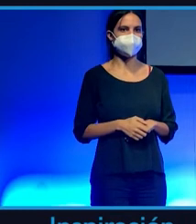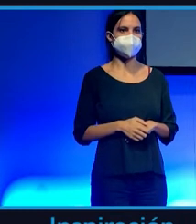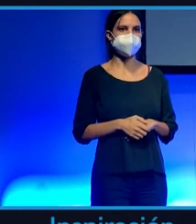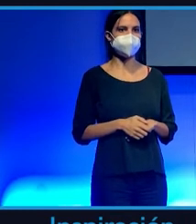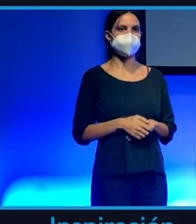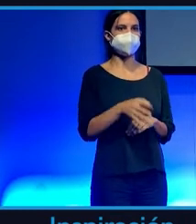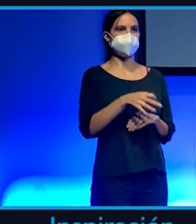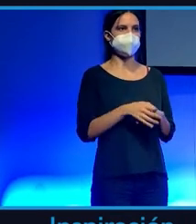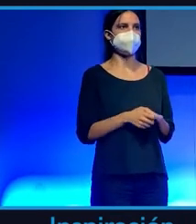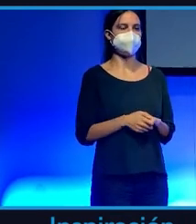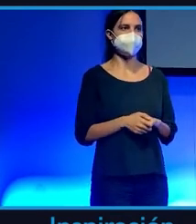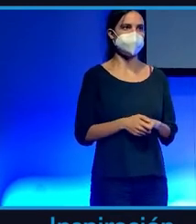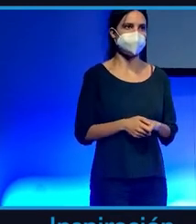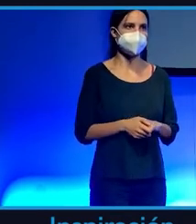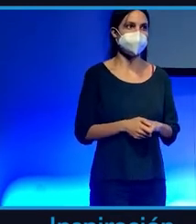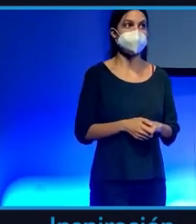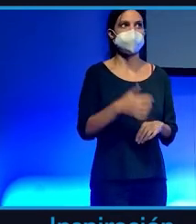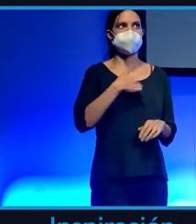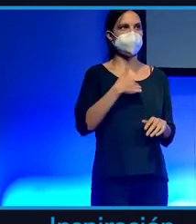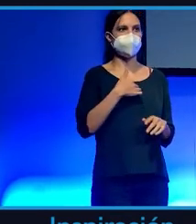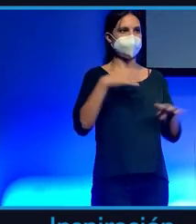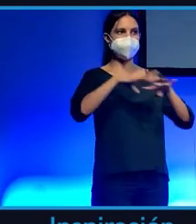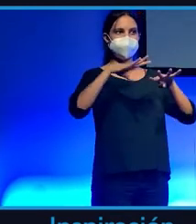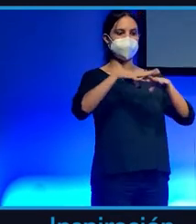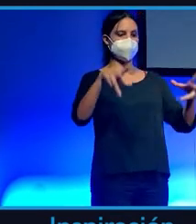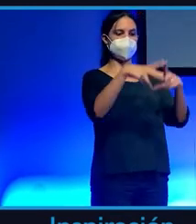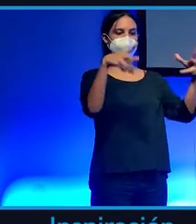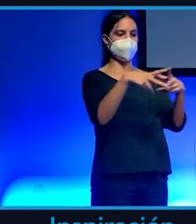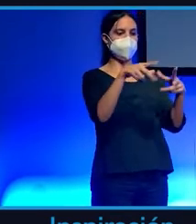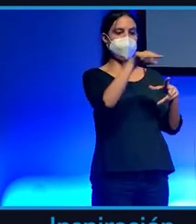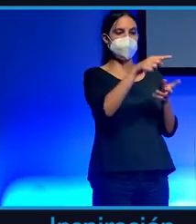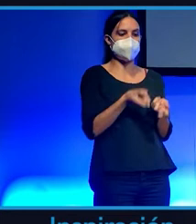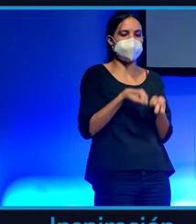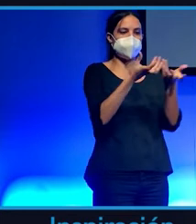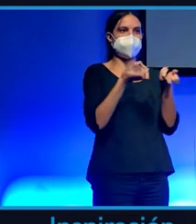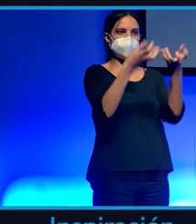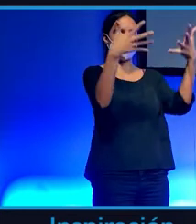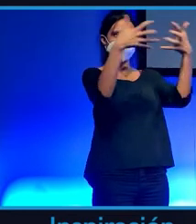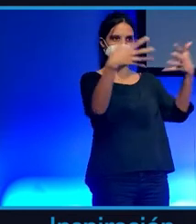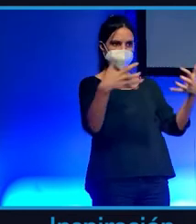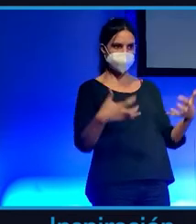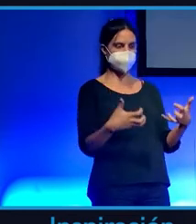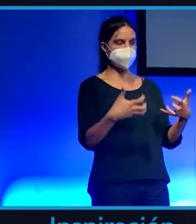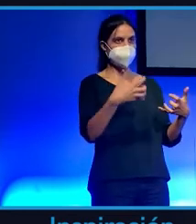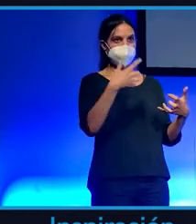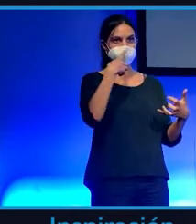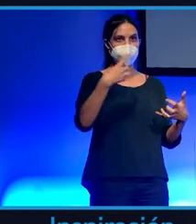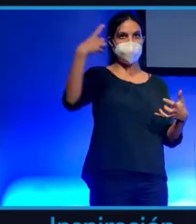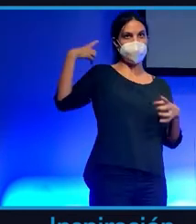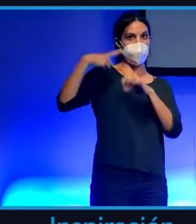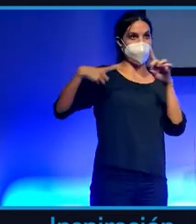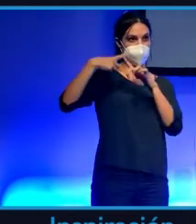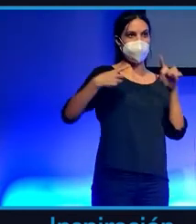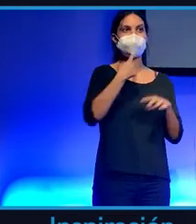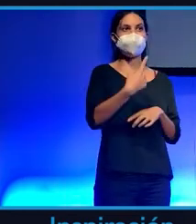Se me fue la olla con mis comentarios en redes sociales cuando hace un año y medio dije que no volveríamos a ver Bitcoin tan